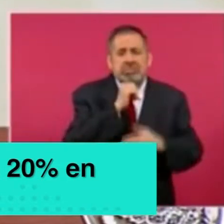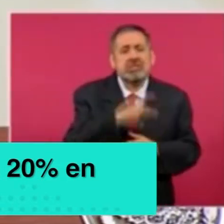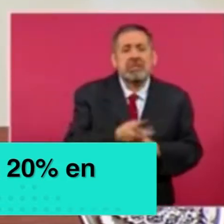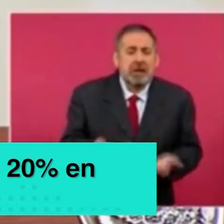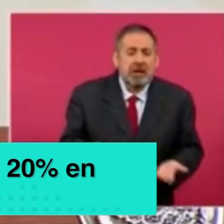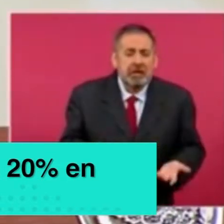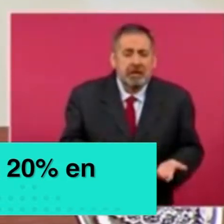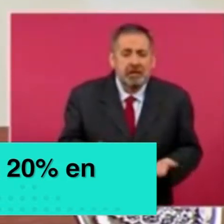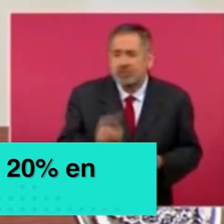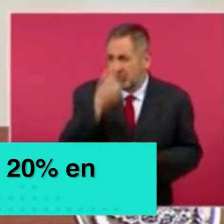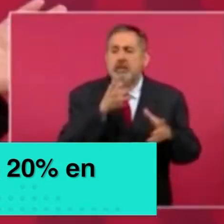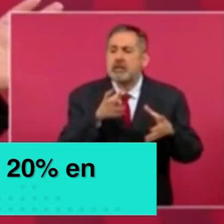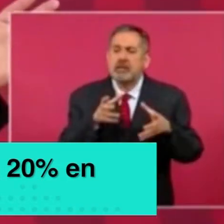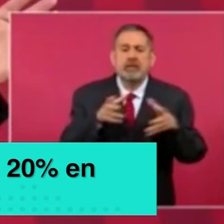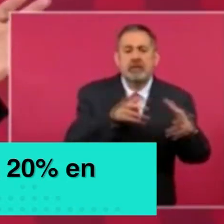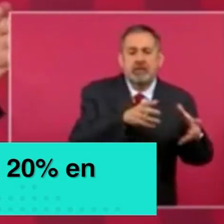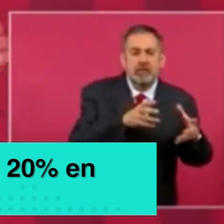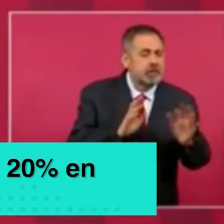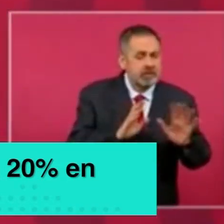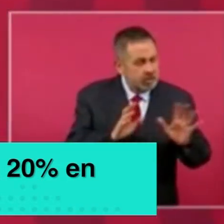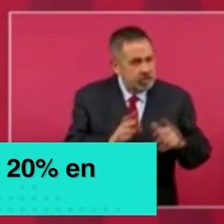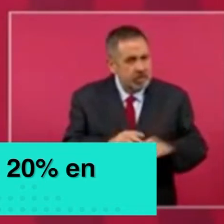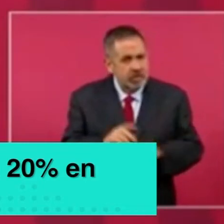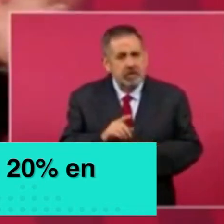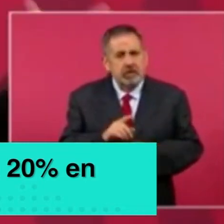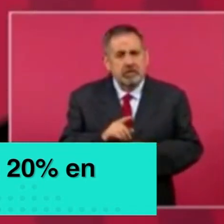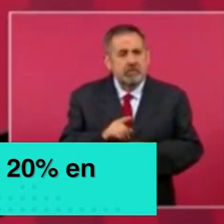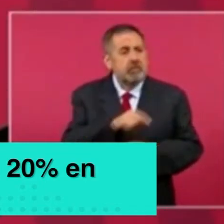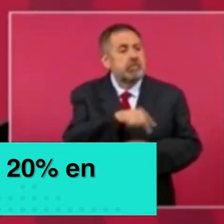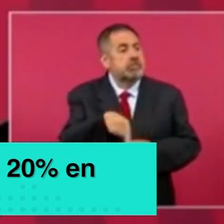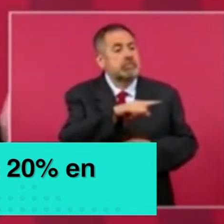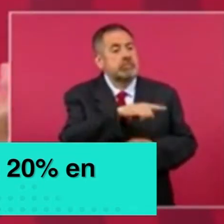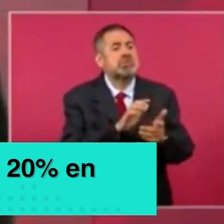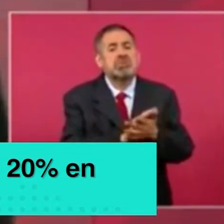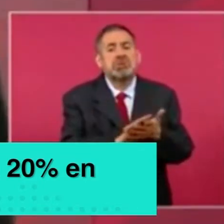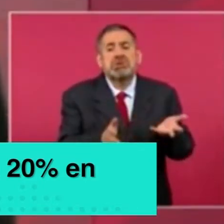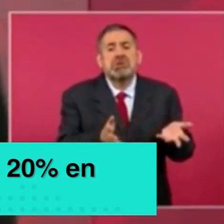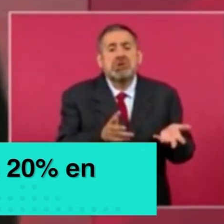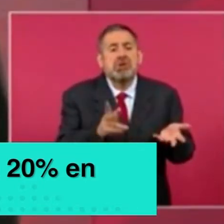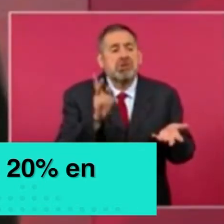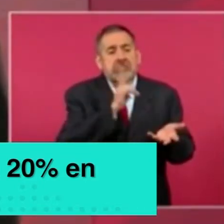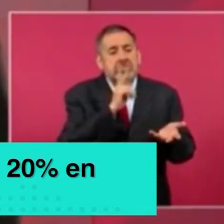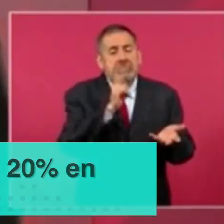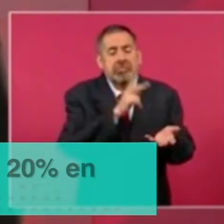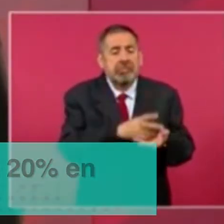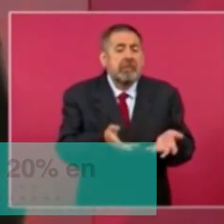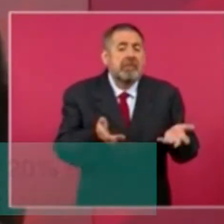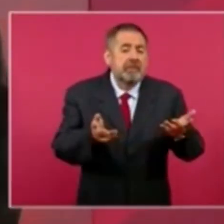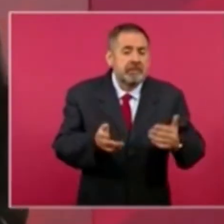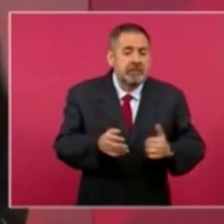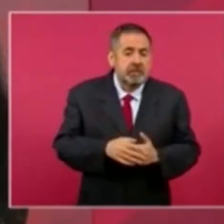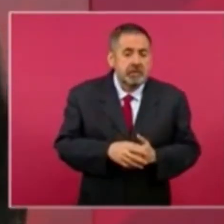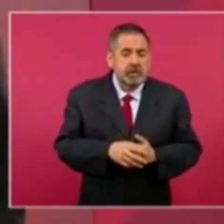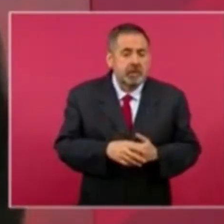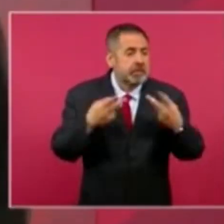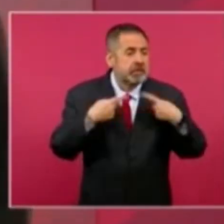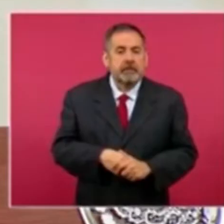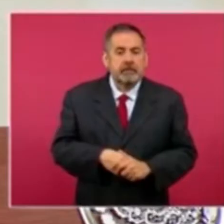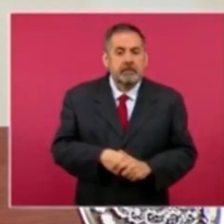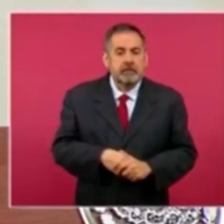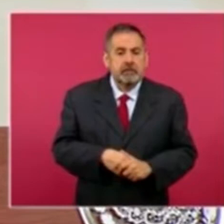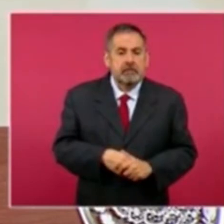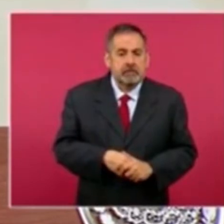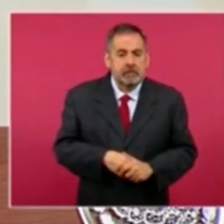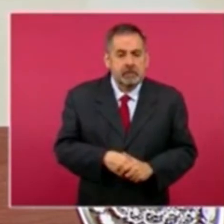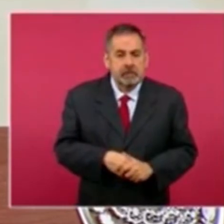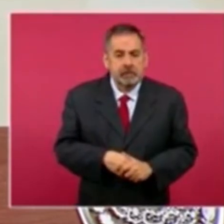207 pesos diarios. Esto luego del consenso entre el gobierno federal y los sectores patronal y obrero. De a conocer